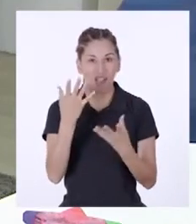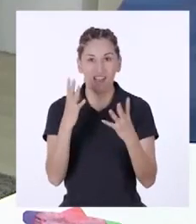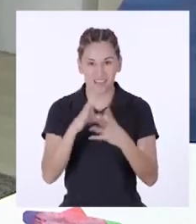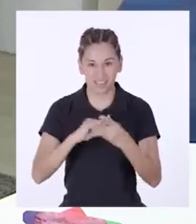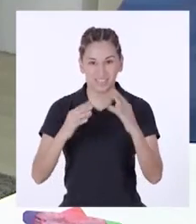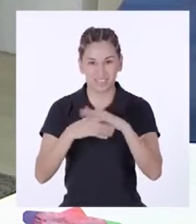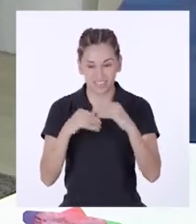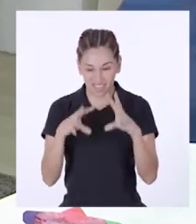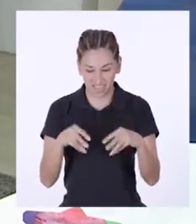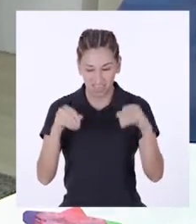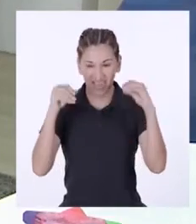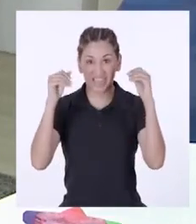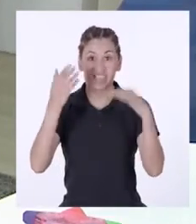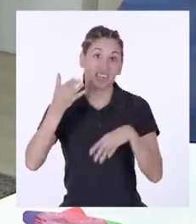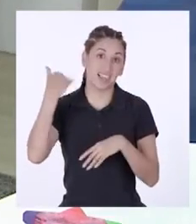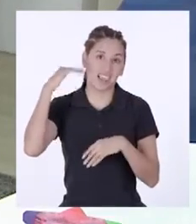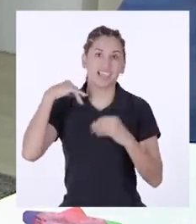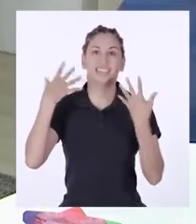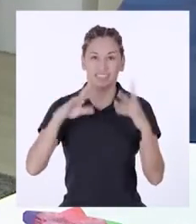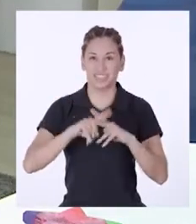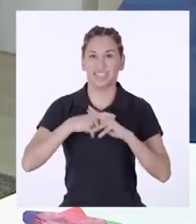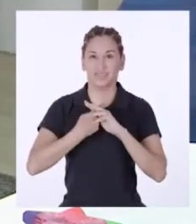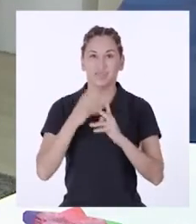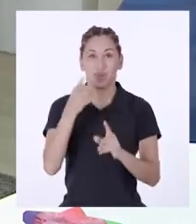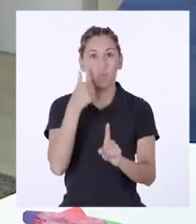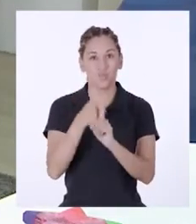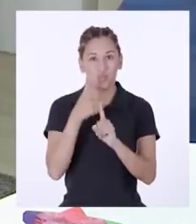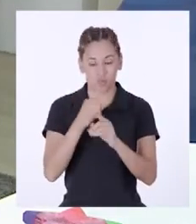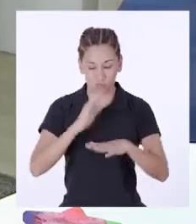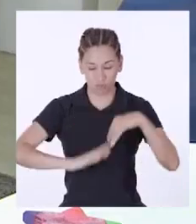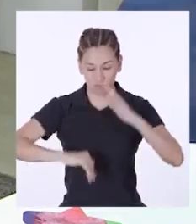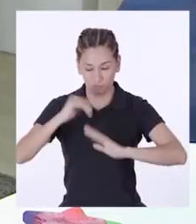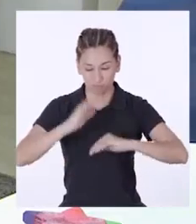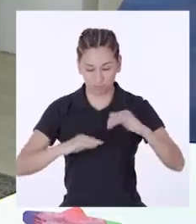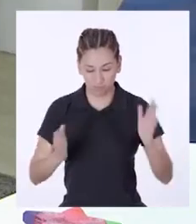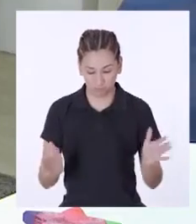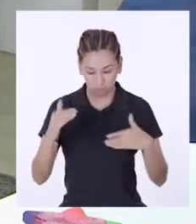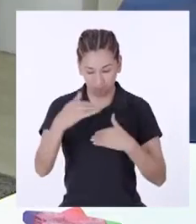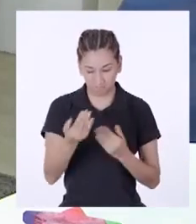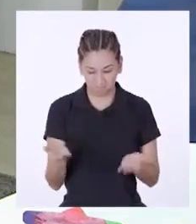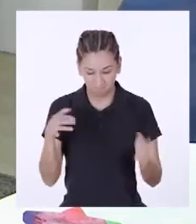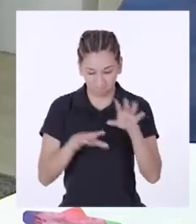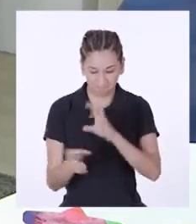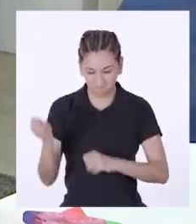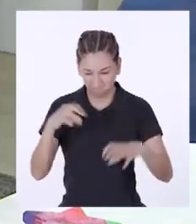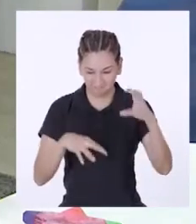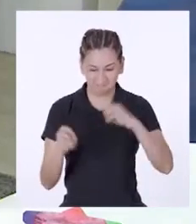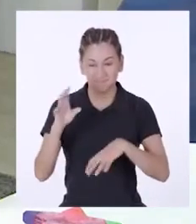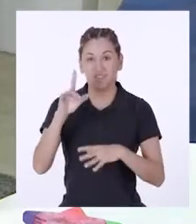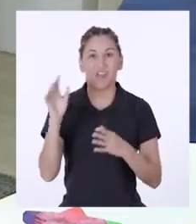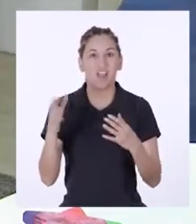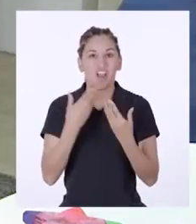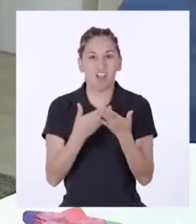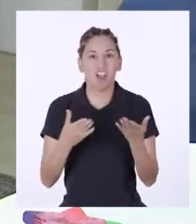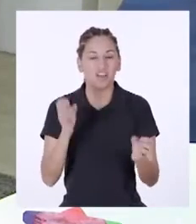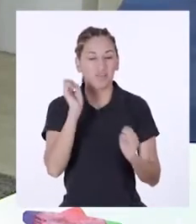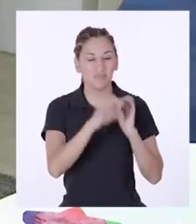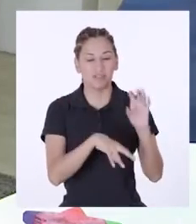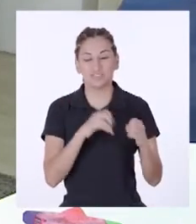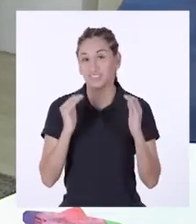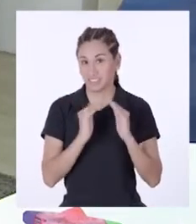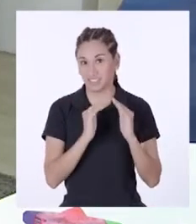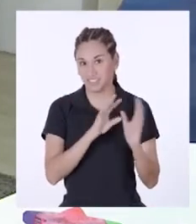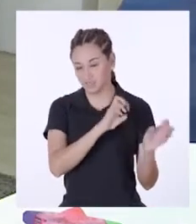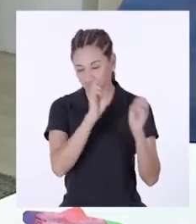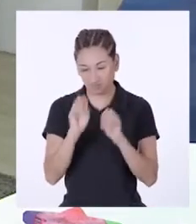compostaje. Hace unos días habíamos construido nuestra propia compostera con residuos orgánicos que eliminamos en casa. Y hoy